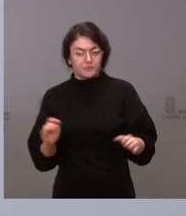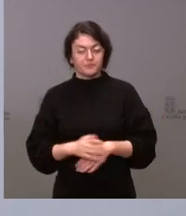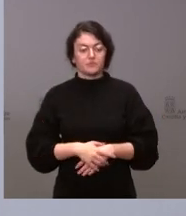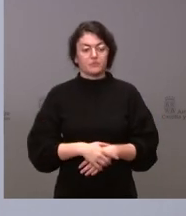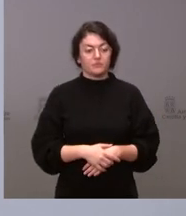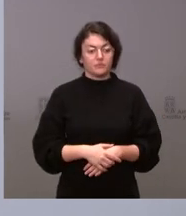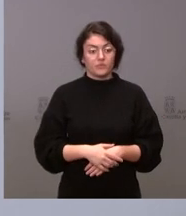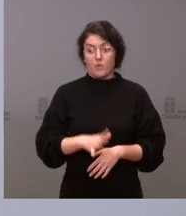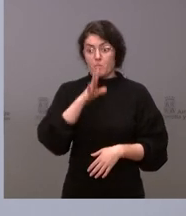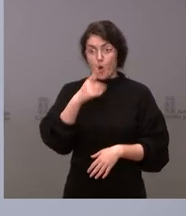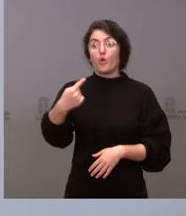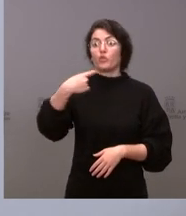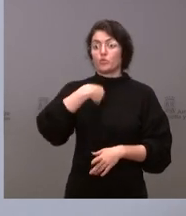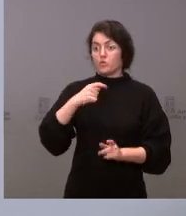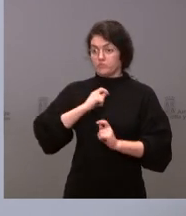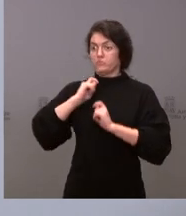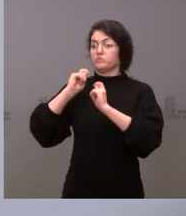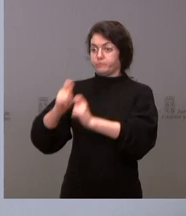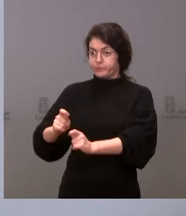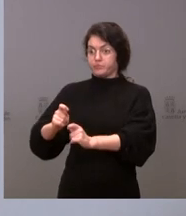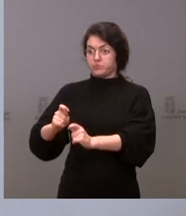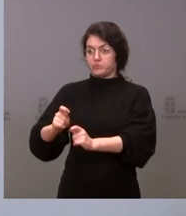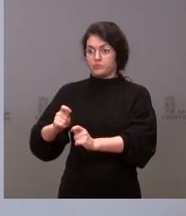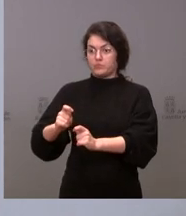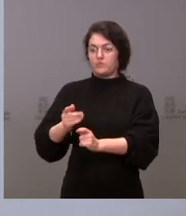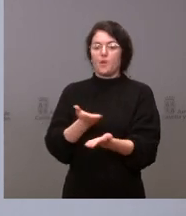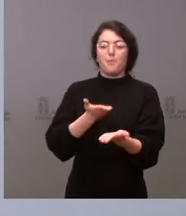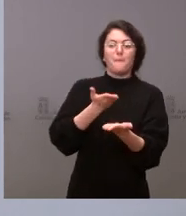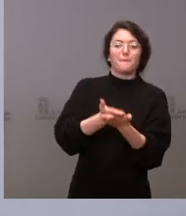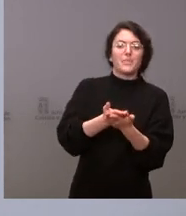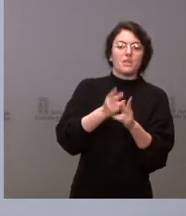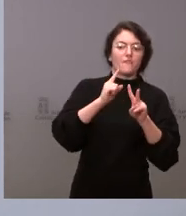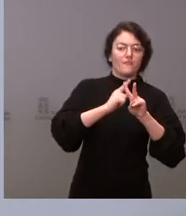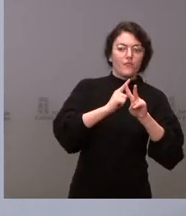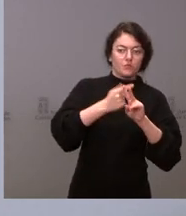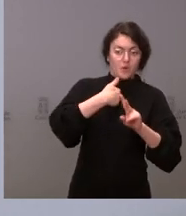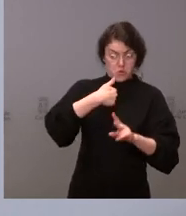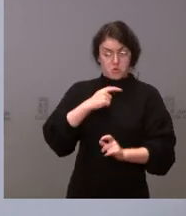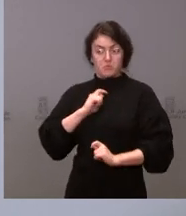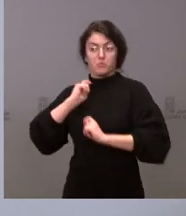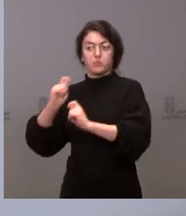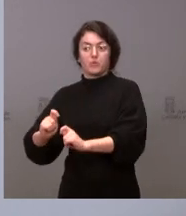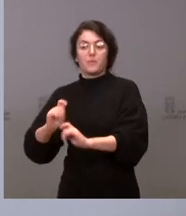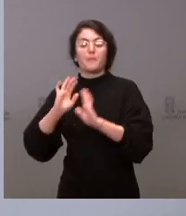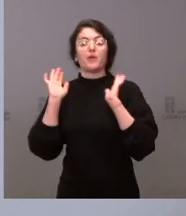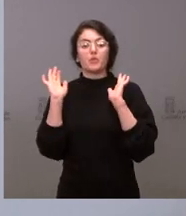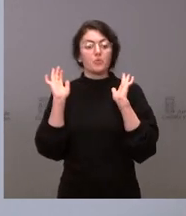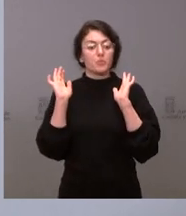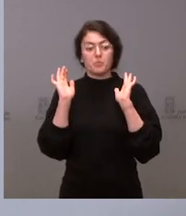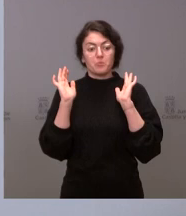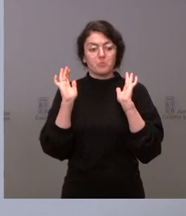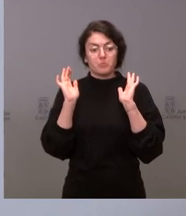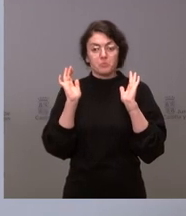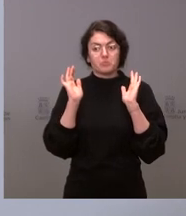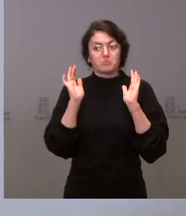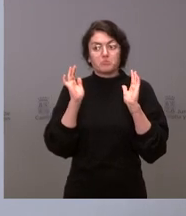nombrado yo, aunque a propuesta de Vox, pero no veo lugar a mayor